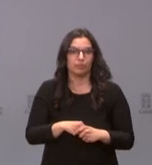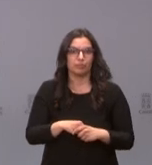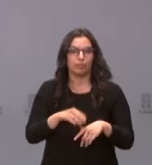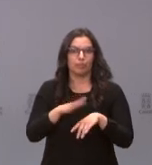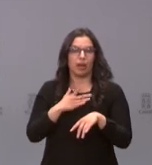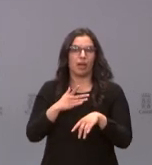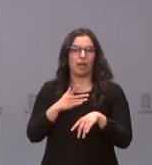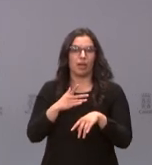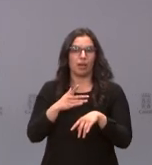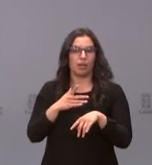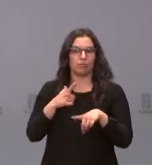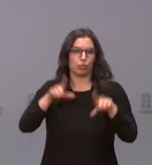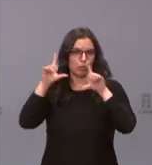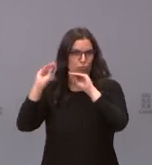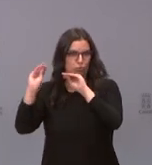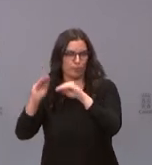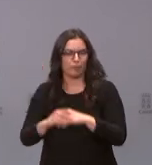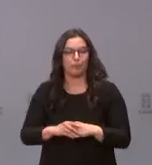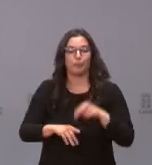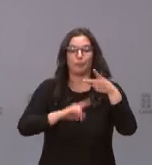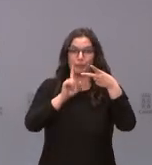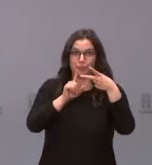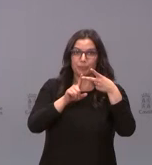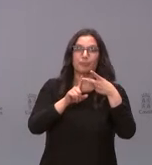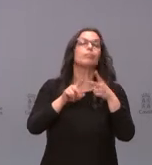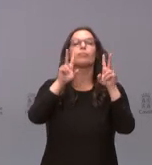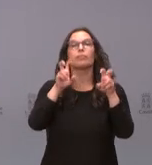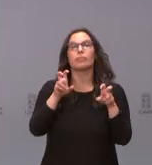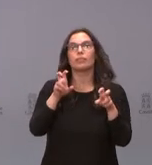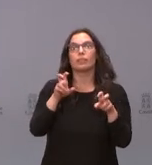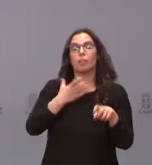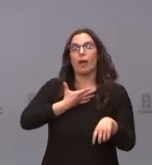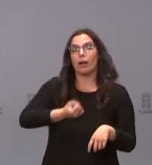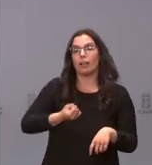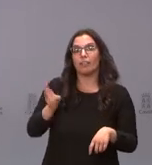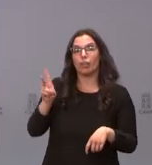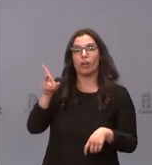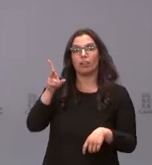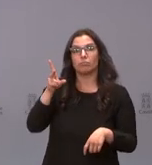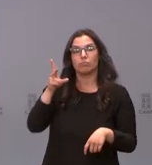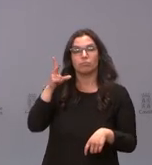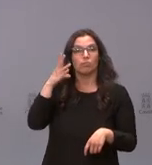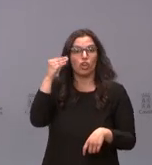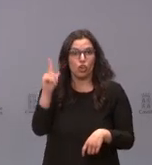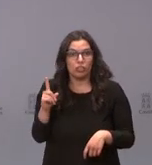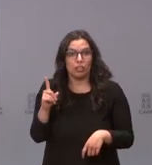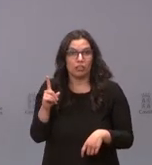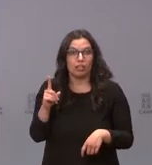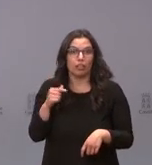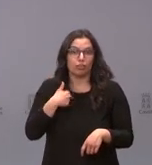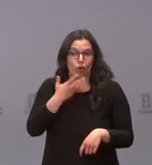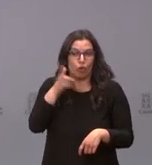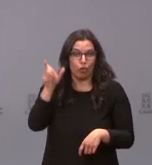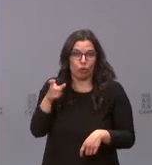tiempo ni protagonismo con respecto a las manifestaciones del alcalde diciendo que no lo entiende. Bueno, yo conozco bien al alcalde y entiendo que no lo